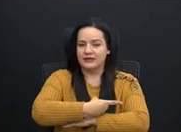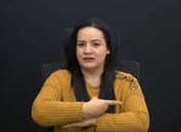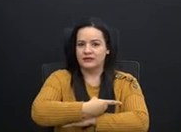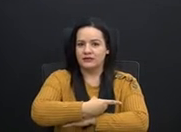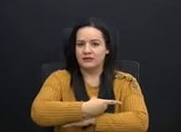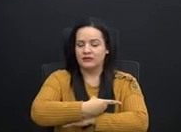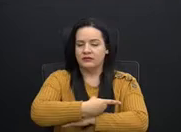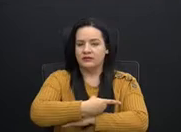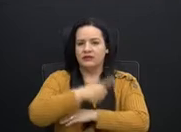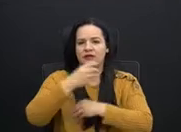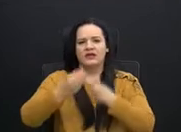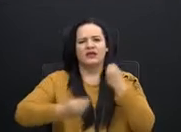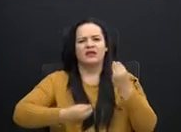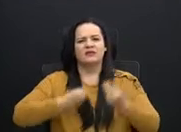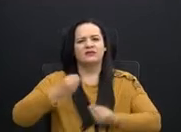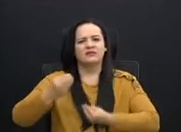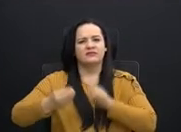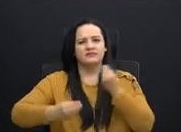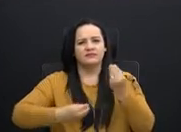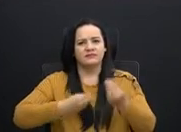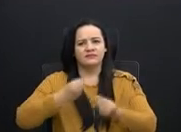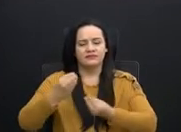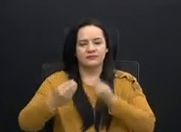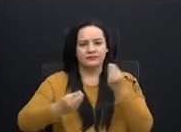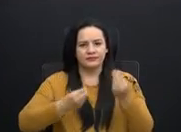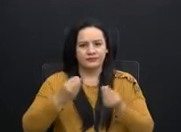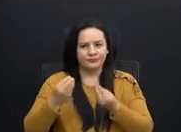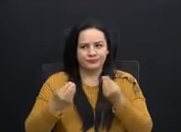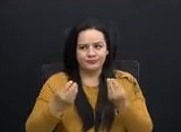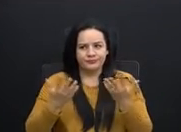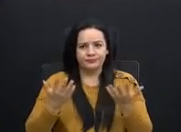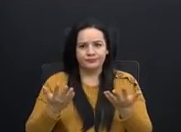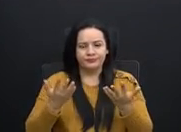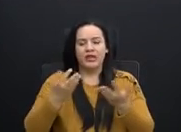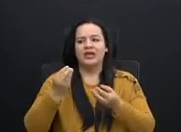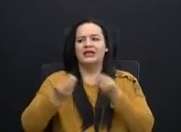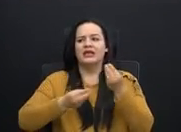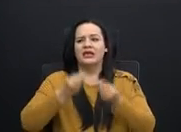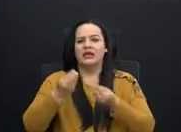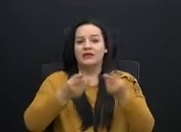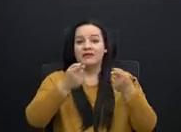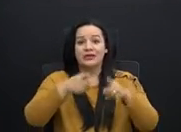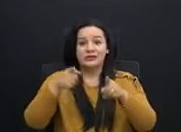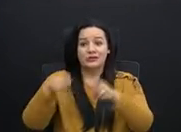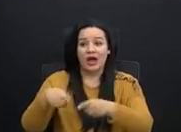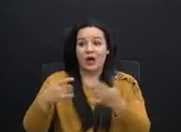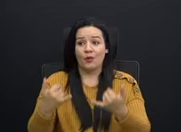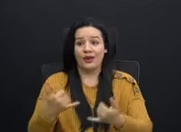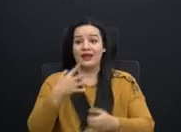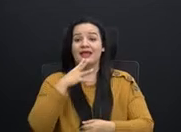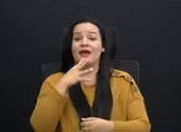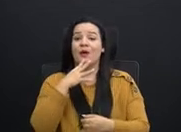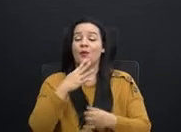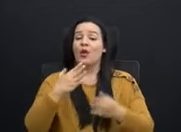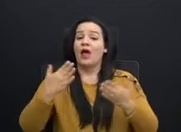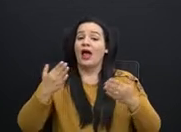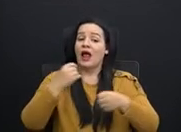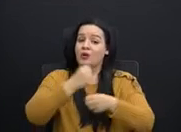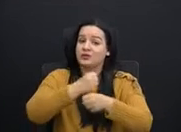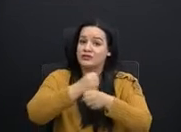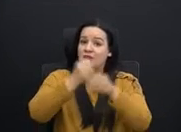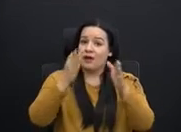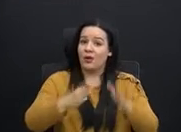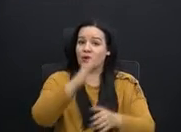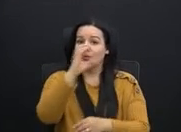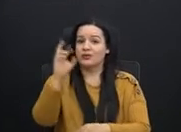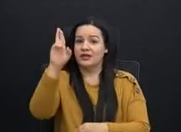Lo que va a suceder, y esto aquí le hablo a los empleados de Costa Rica, es que con esas restricciones así